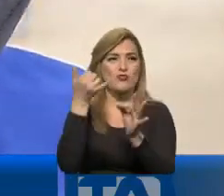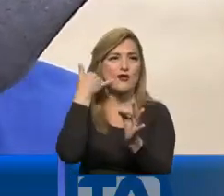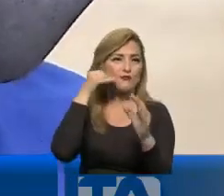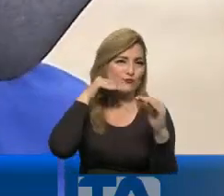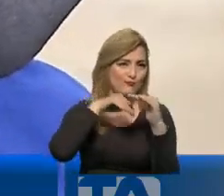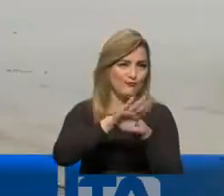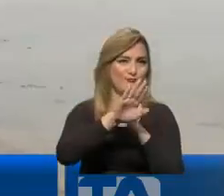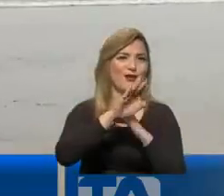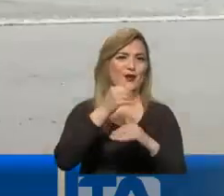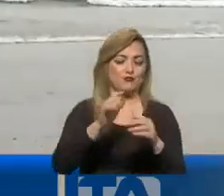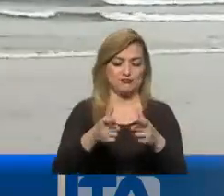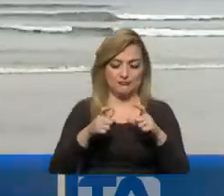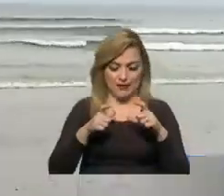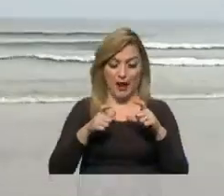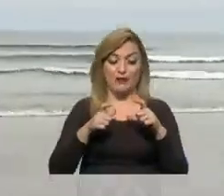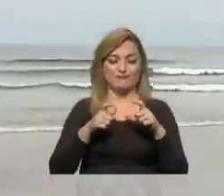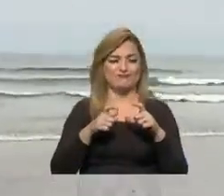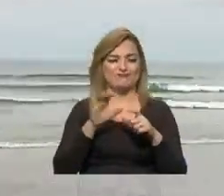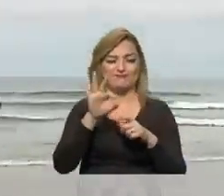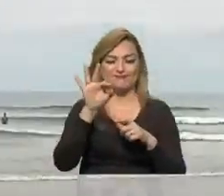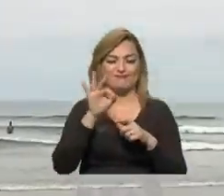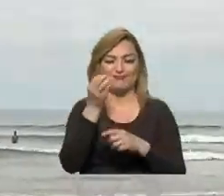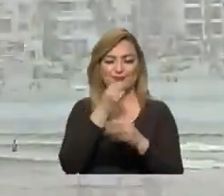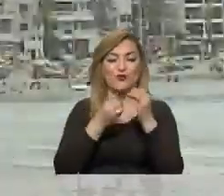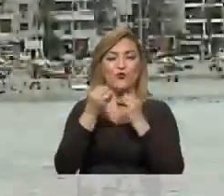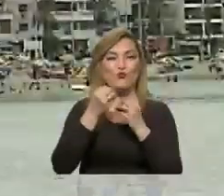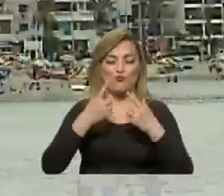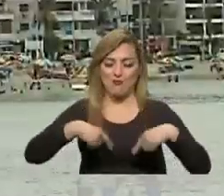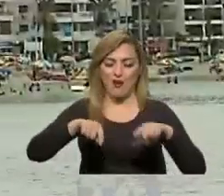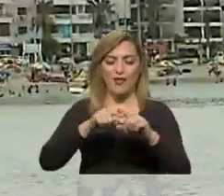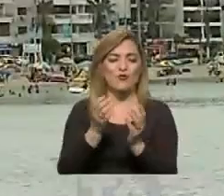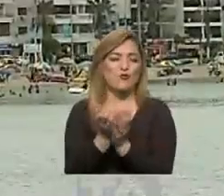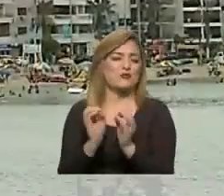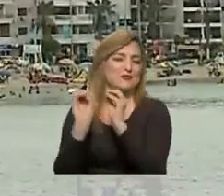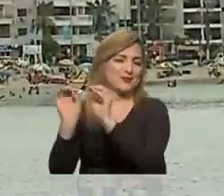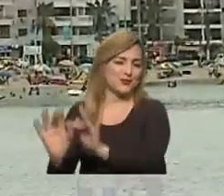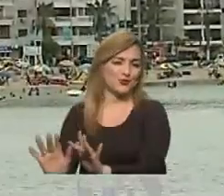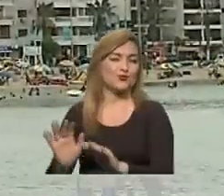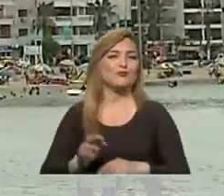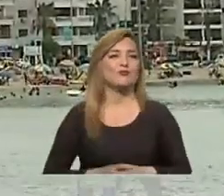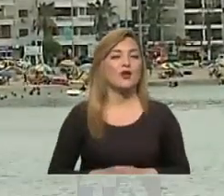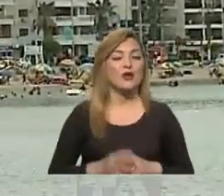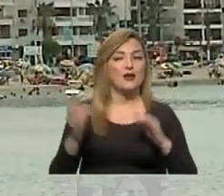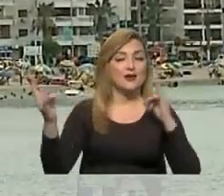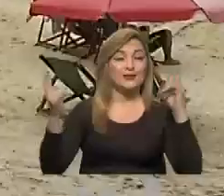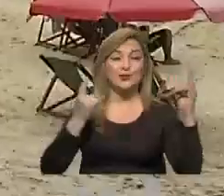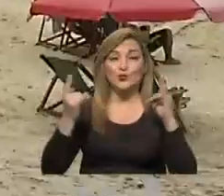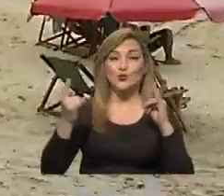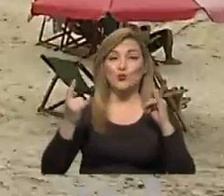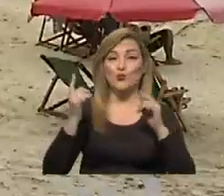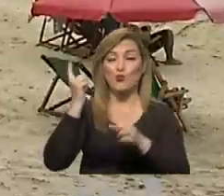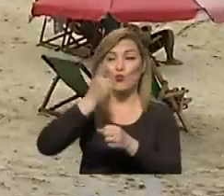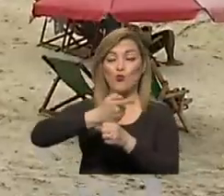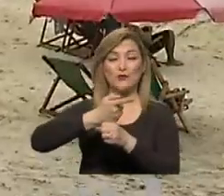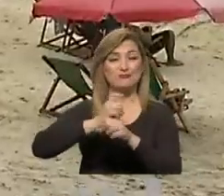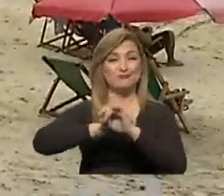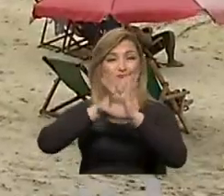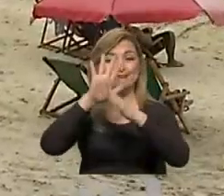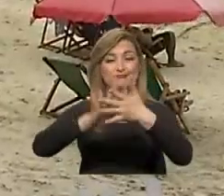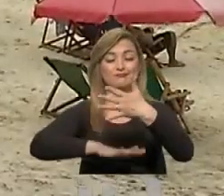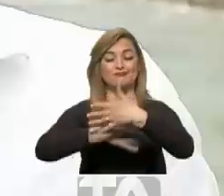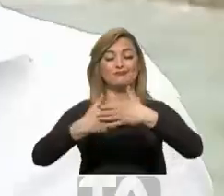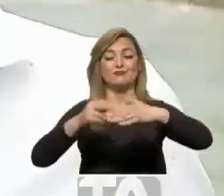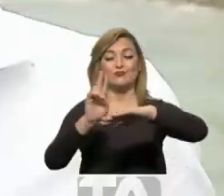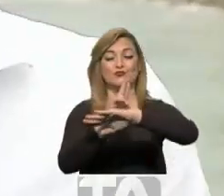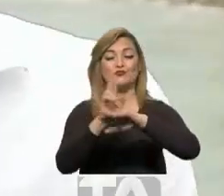y platos desechables. Y se toman restricciones, por supuesto, en Salinas. Ya hay disposiciones claras, como el horario para el uso de